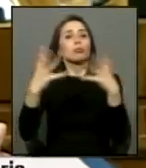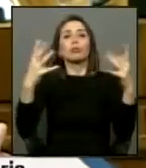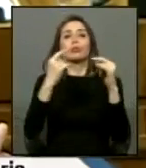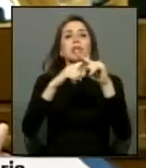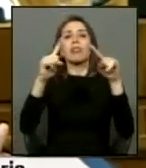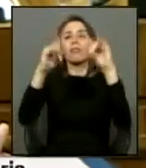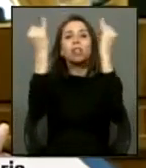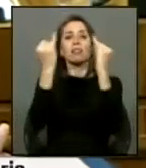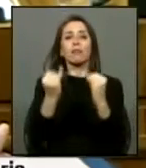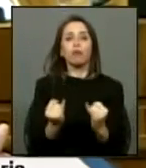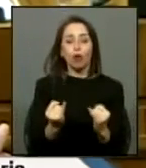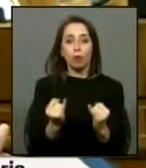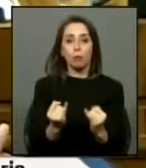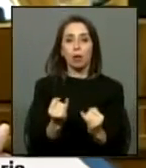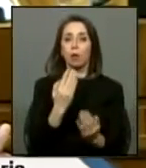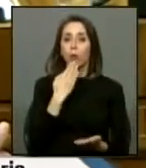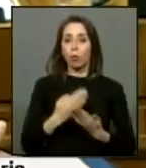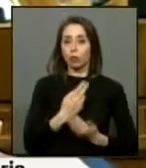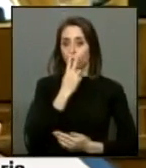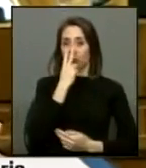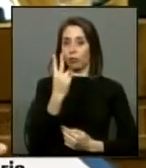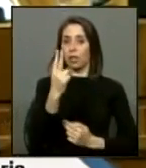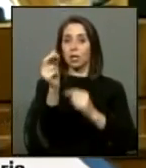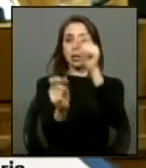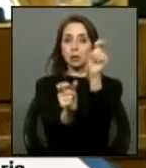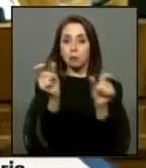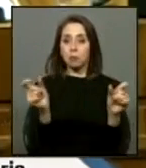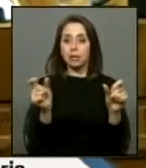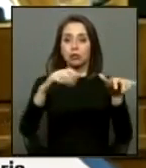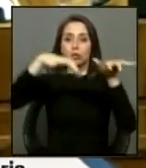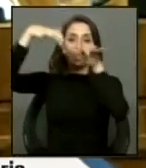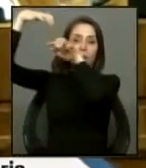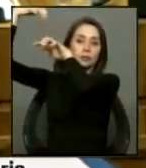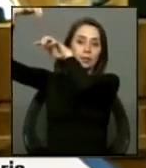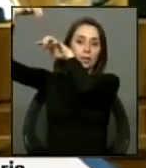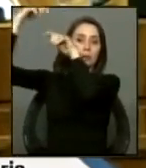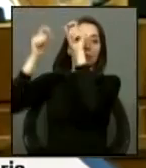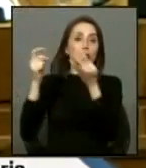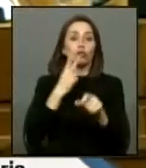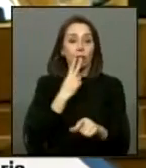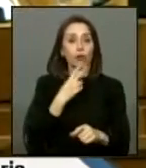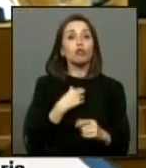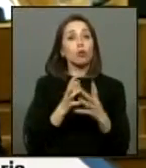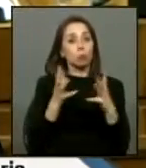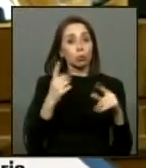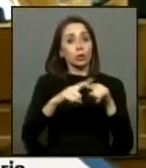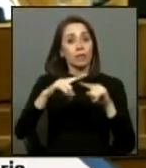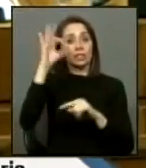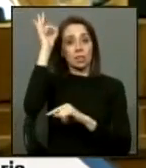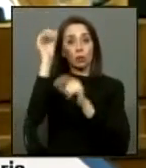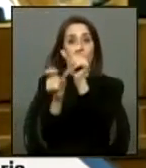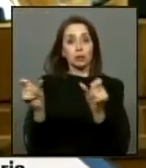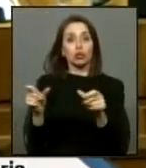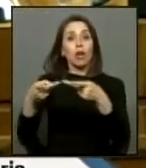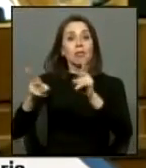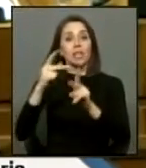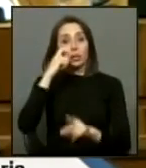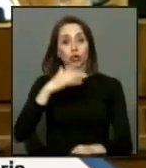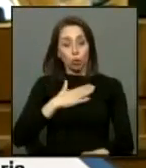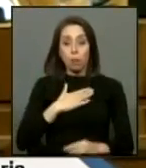verdad que cuando uno ve a las personas de las galerías a las personas que han tenido esto y han tenido muchas reuniones con la gente de los derechos humanos